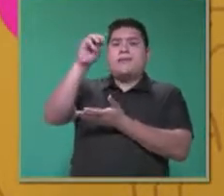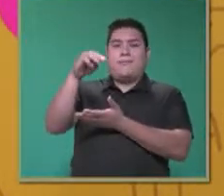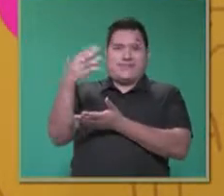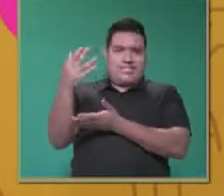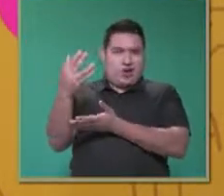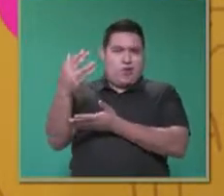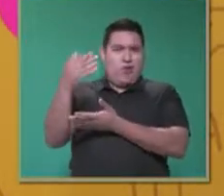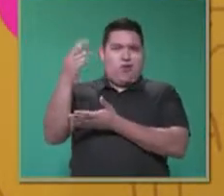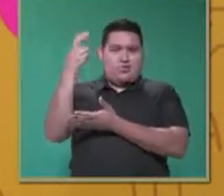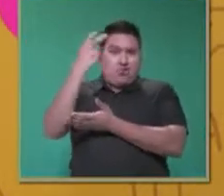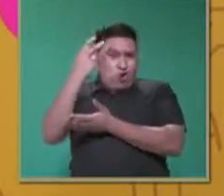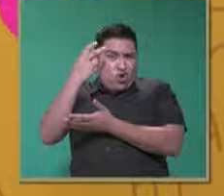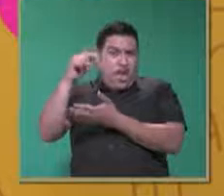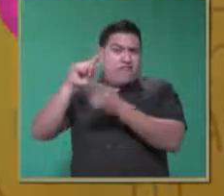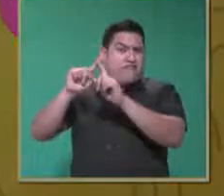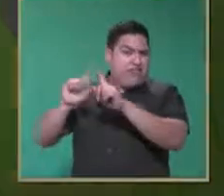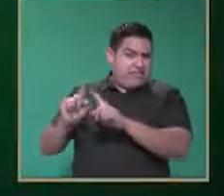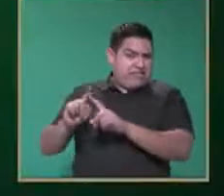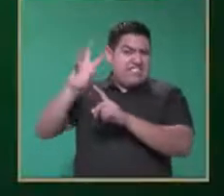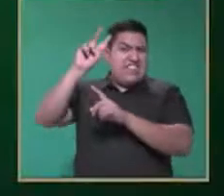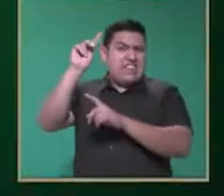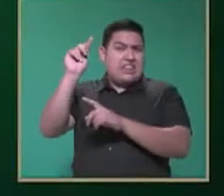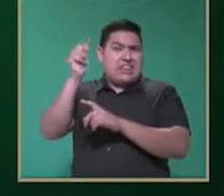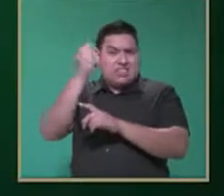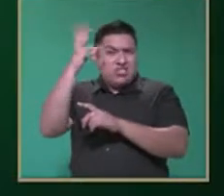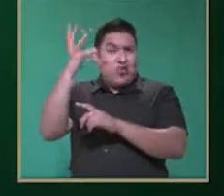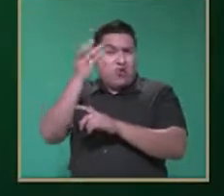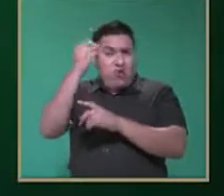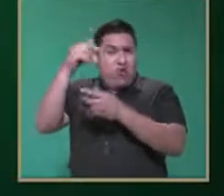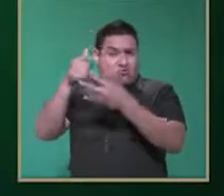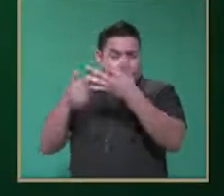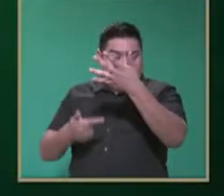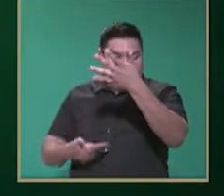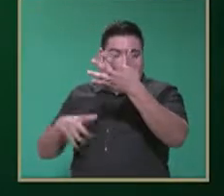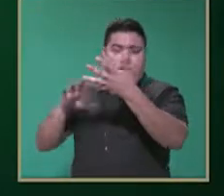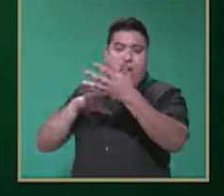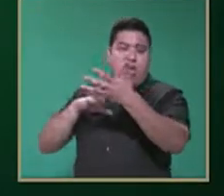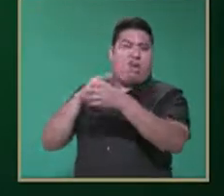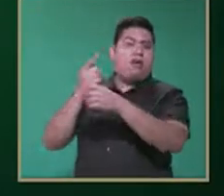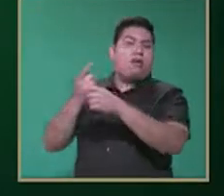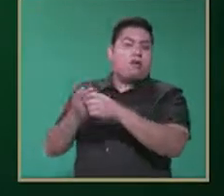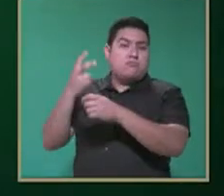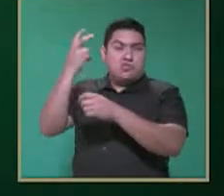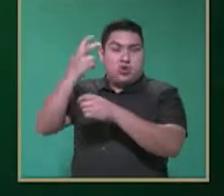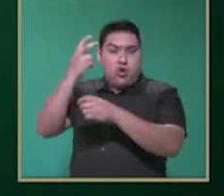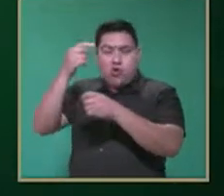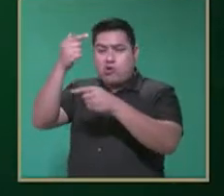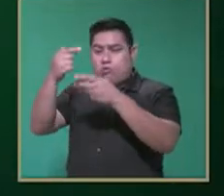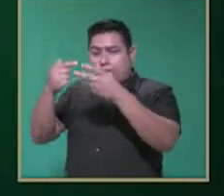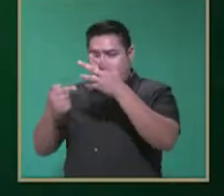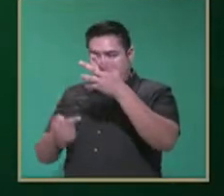En ese libro vienen precisamente especificados los indicadores, las